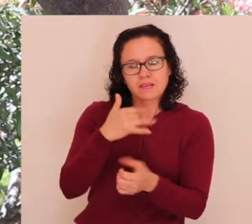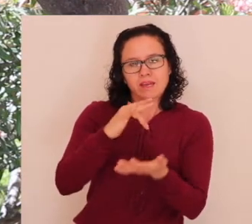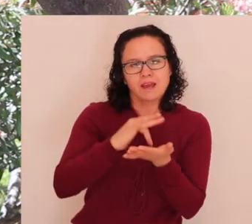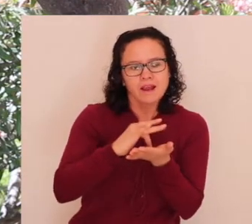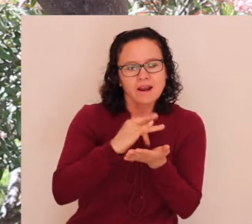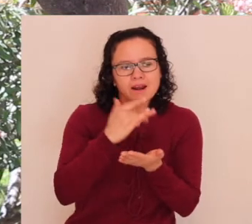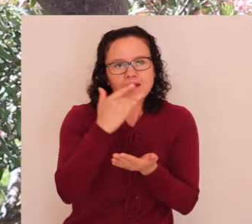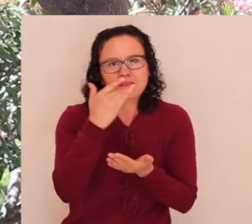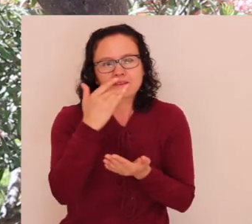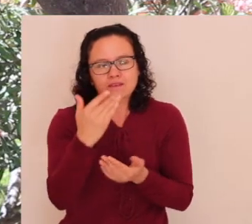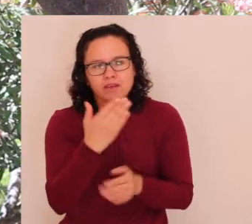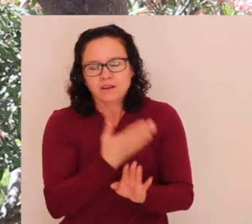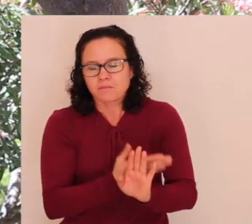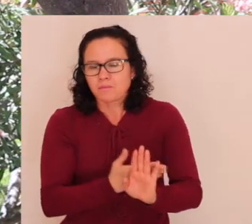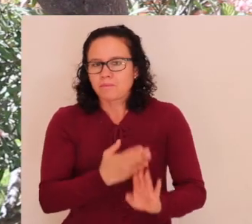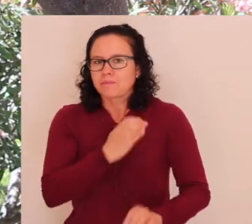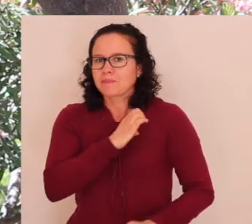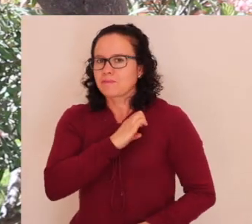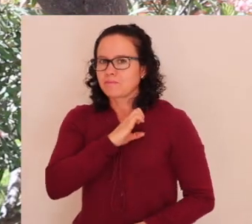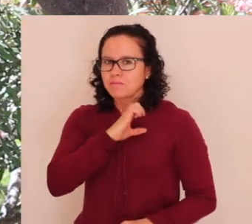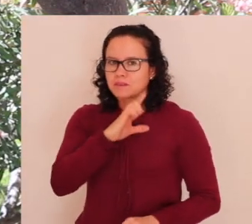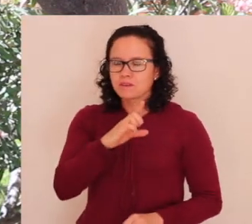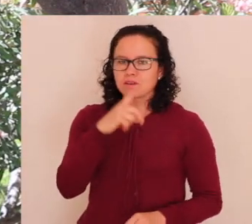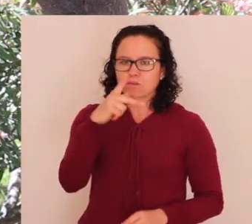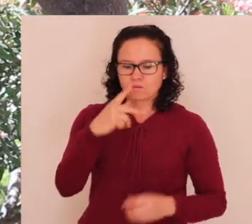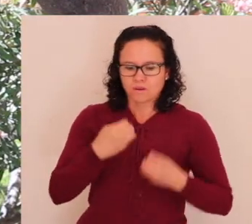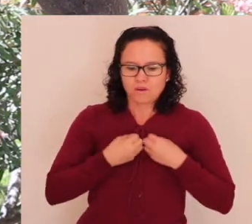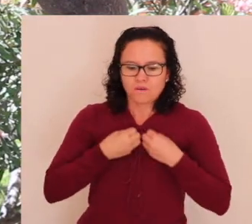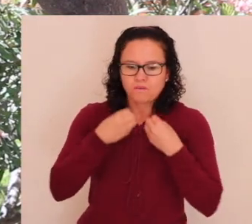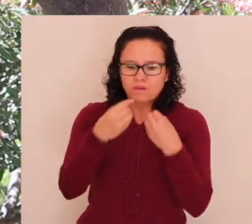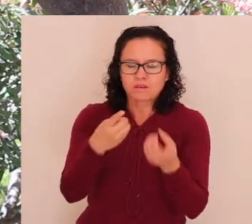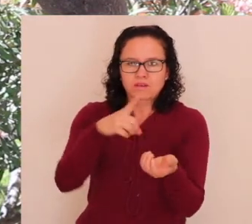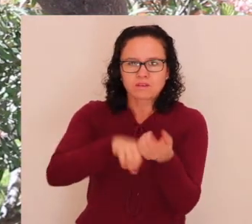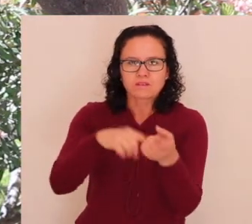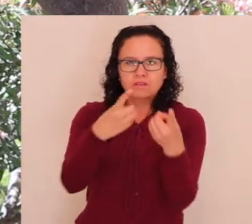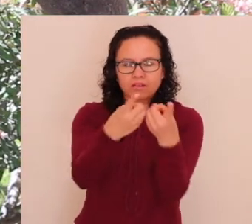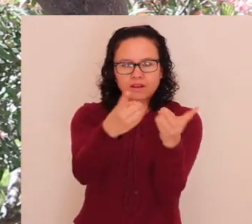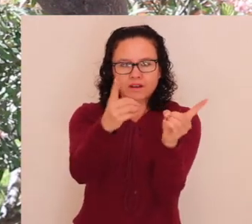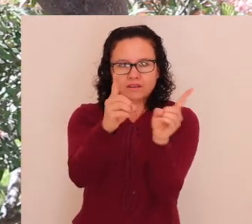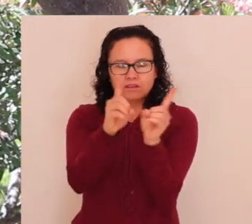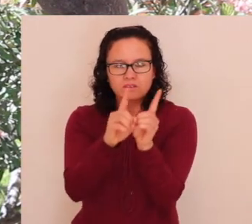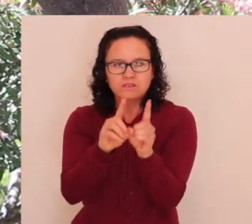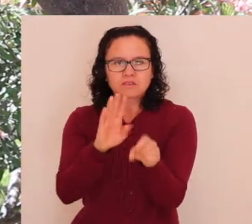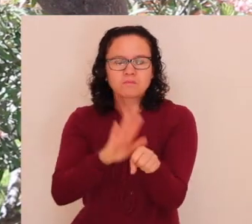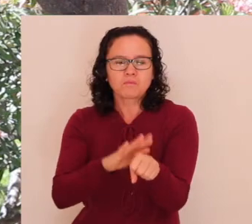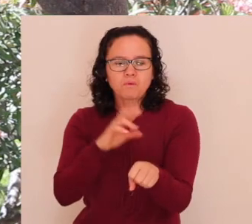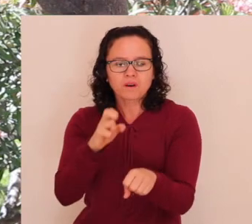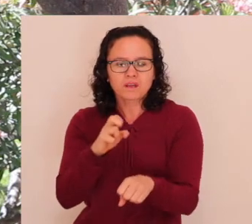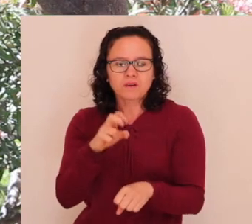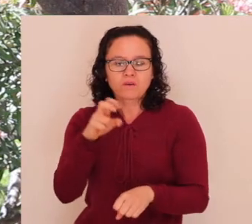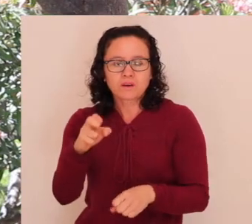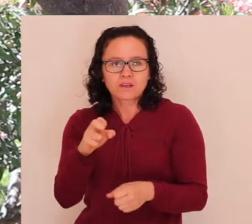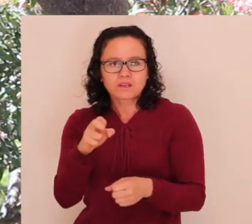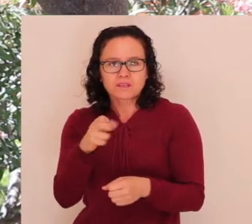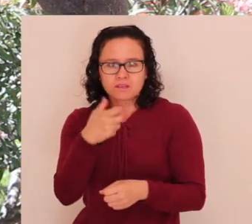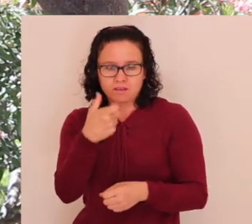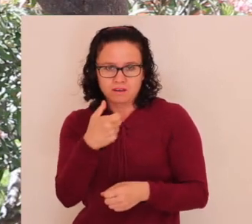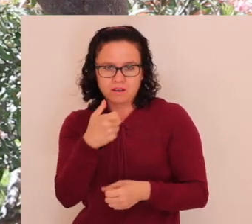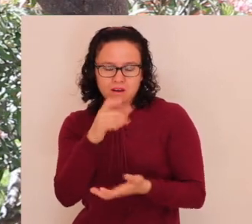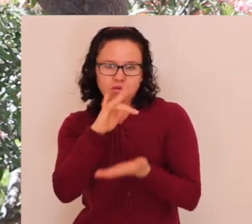agradecerles, agradecerles de una manera especial su ofrenda diosesana, el diezmo, porque con eso